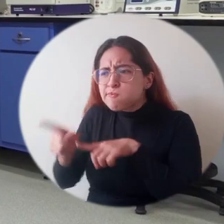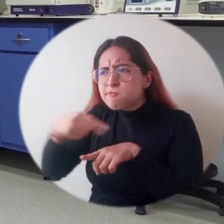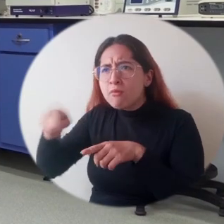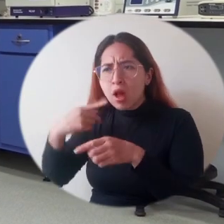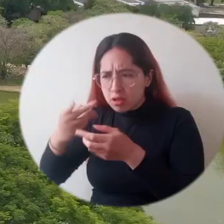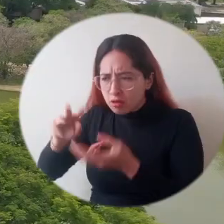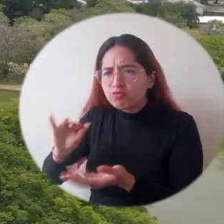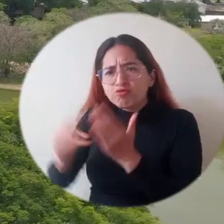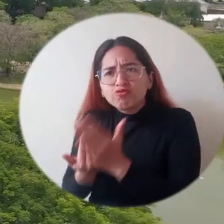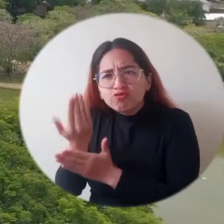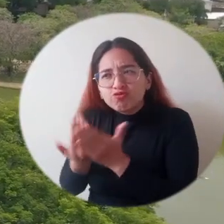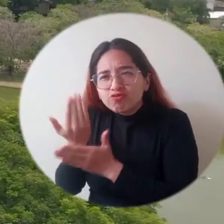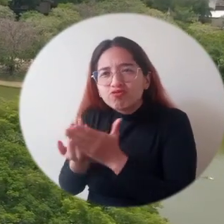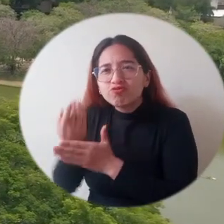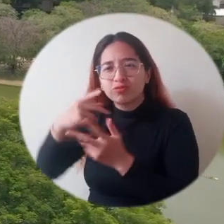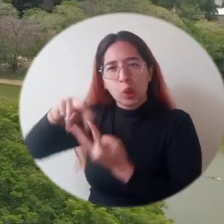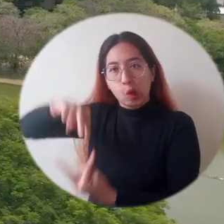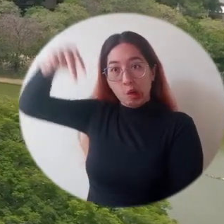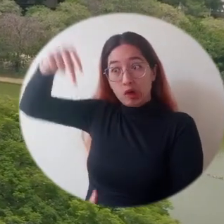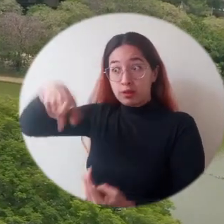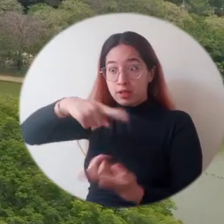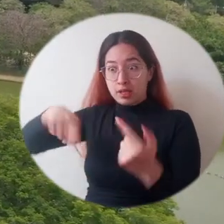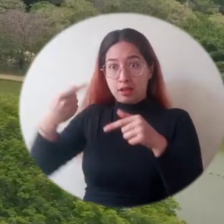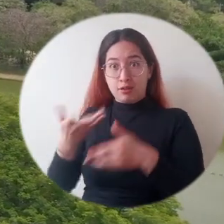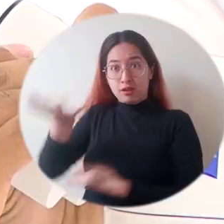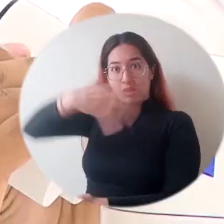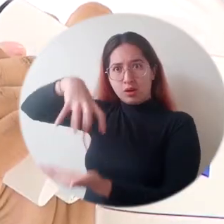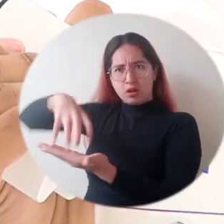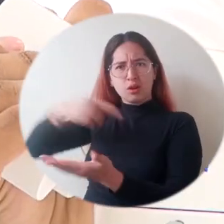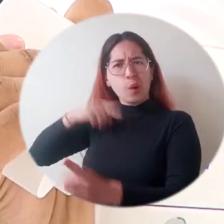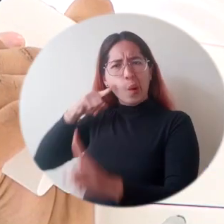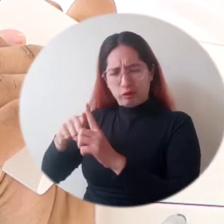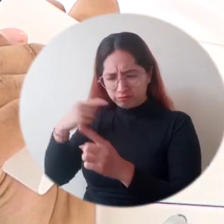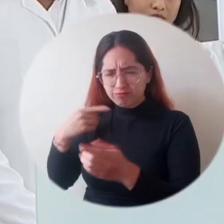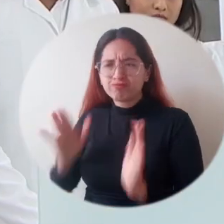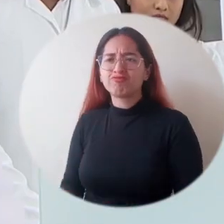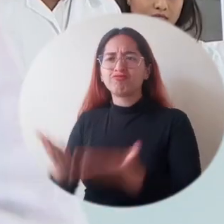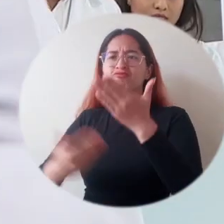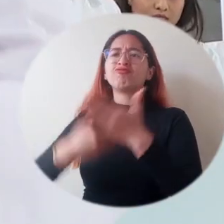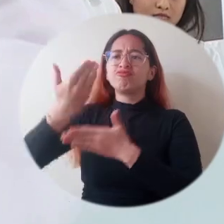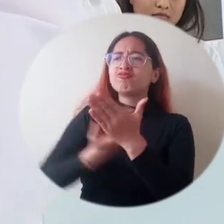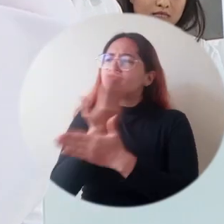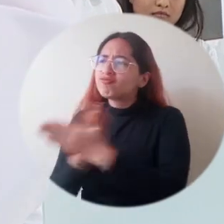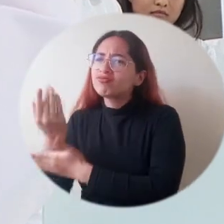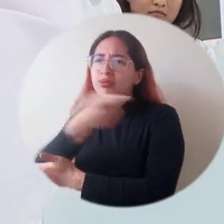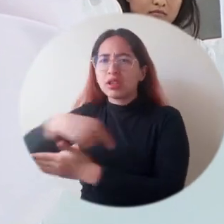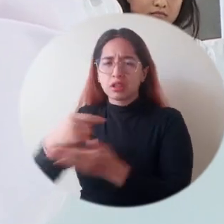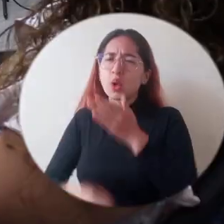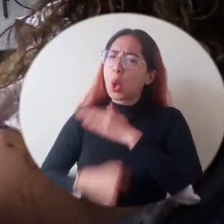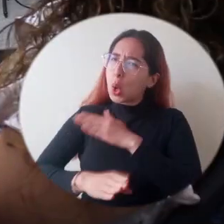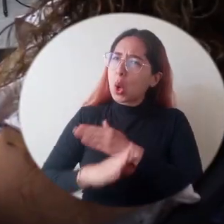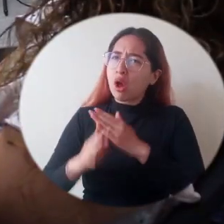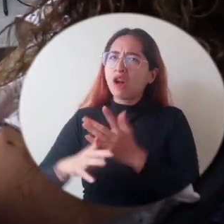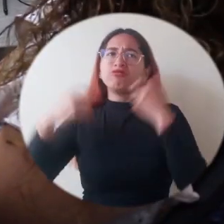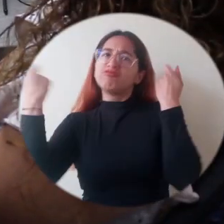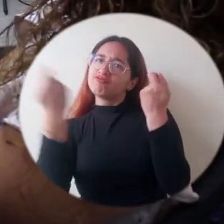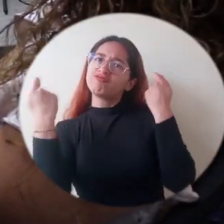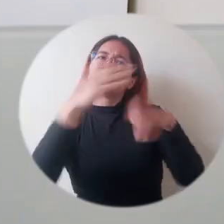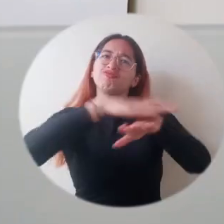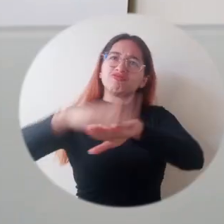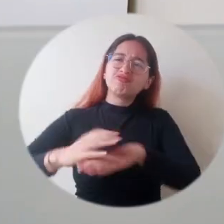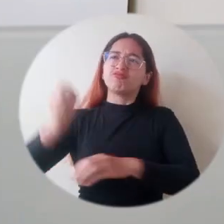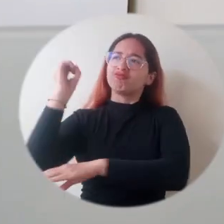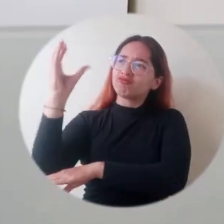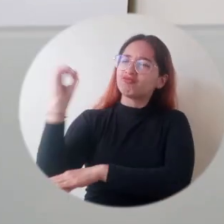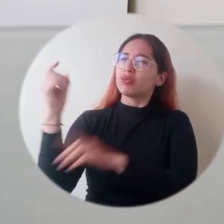que se cultivan. Esta Casa de Estudios Superiores, comprometida con la creación, investigación e innovación, seguirá desarrollando eventos de socialización y